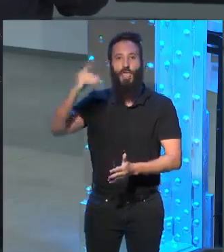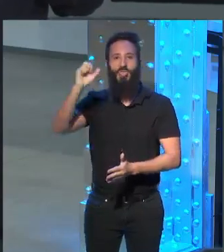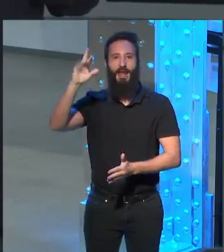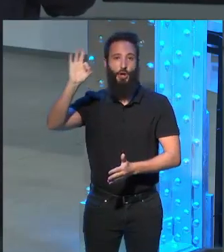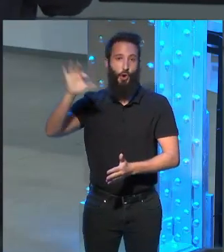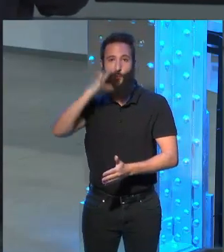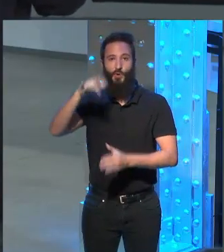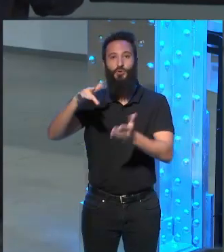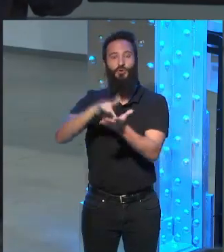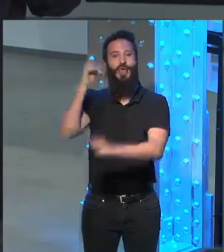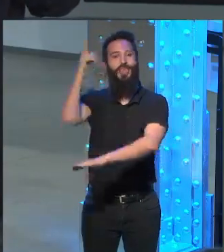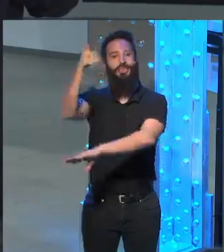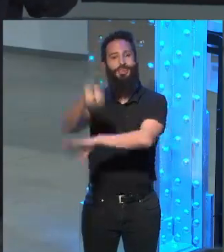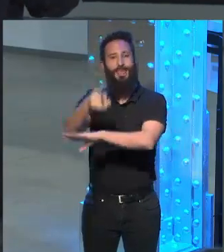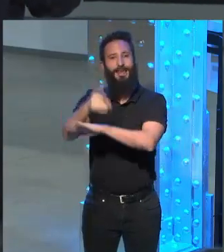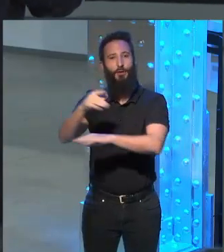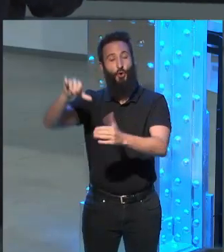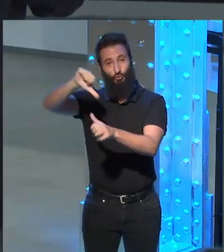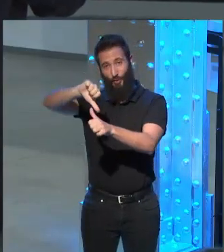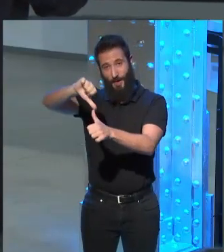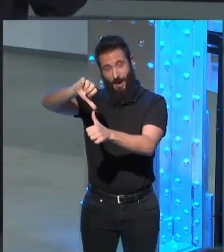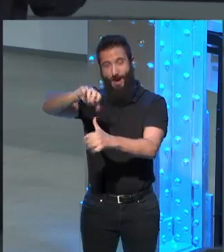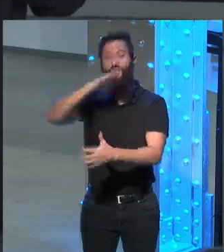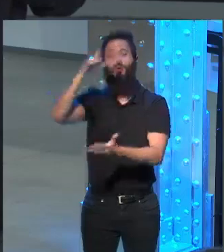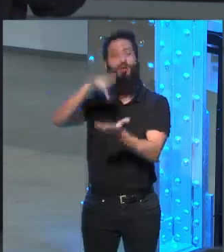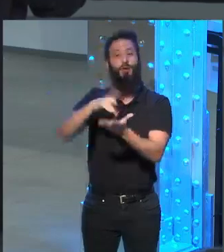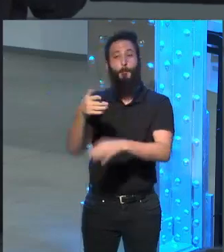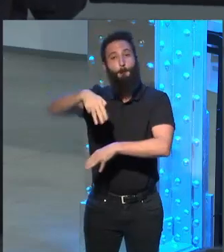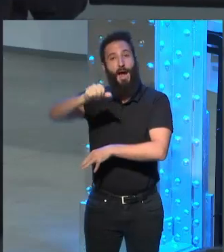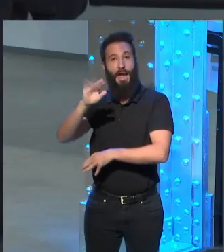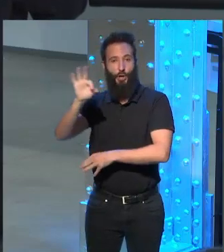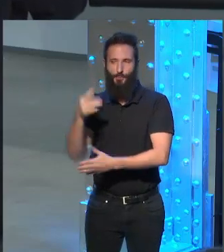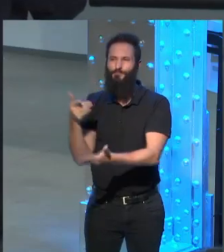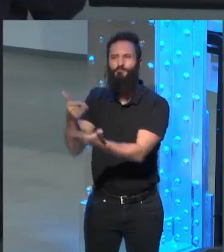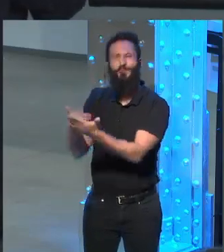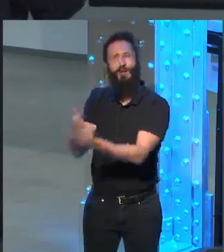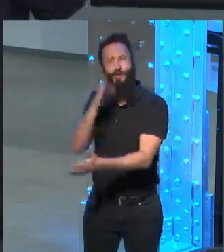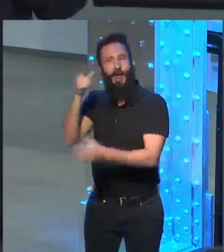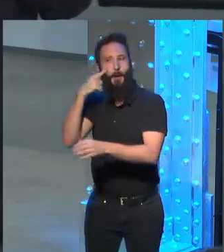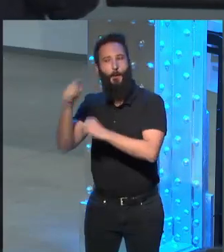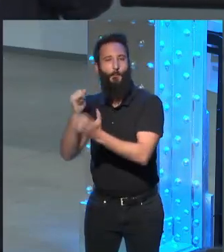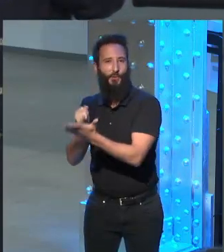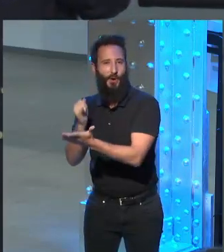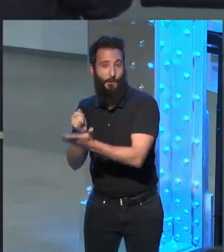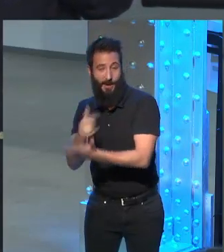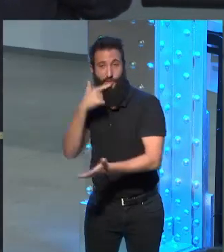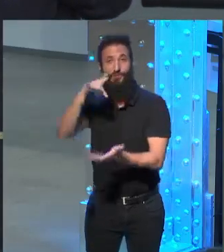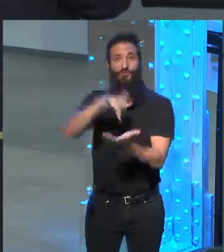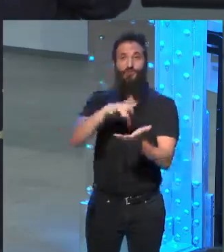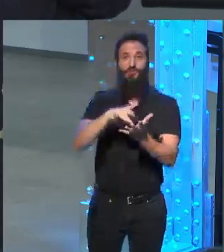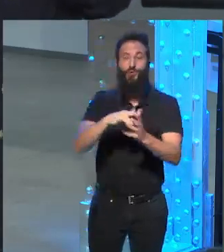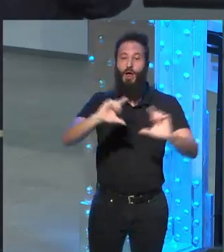latinoamericanos de Princeton, le propuso a Mario un ejercicio, hacer un seminario